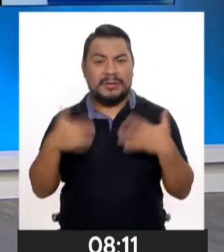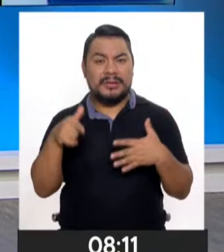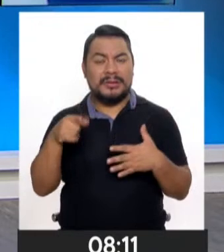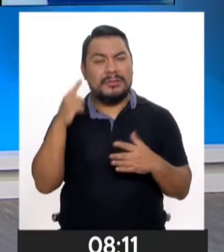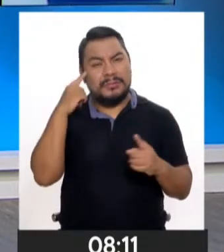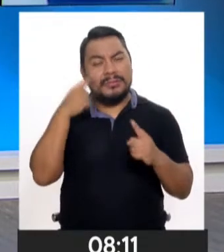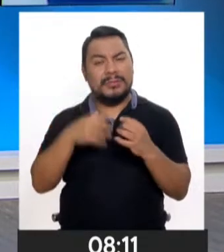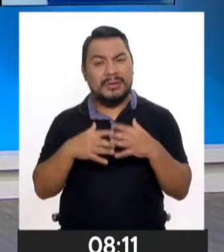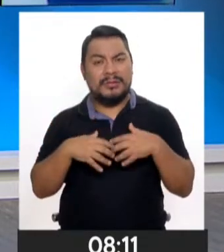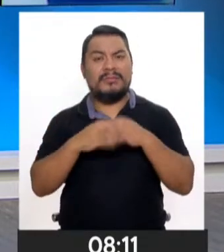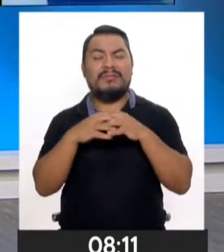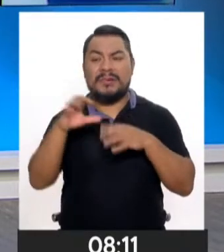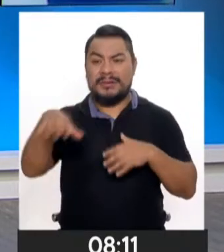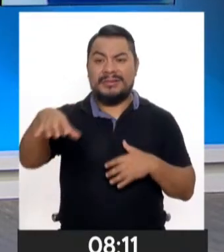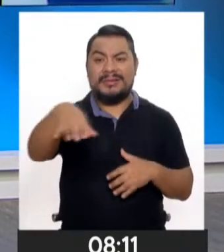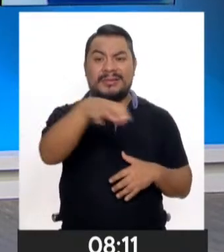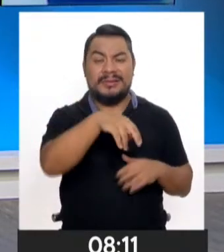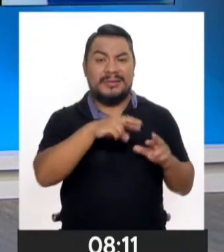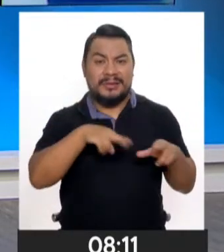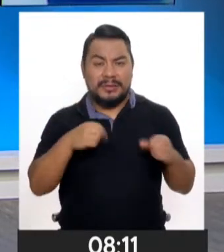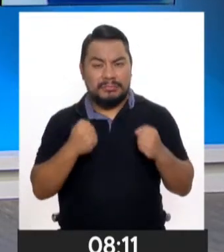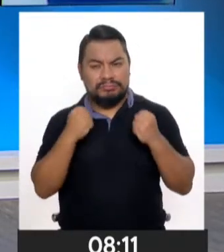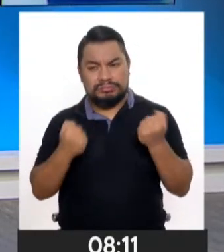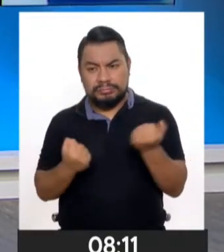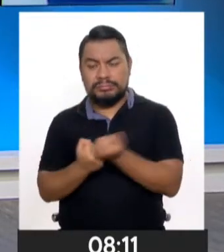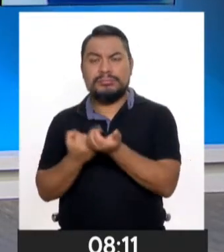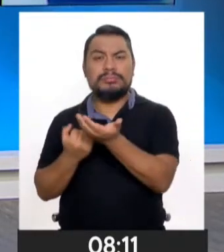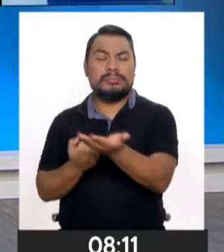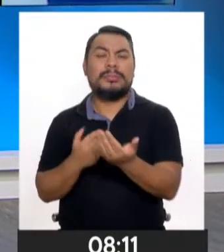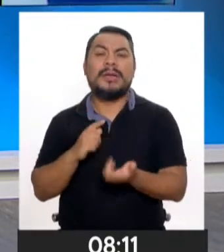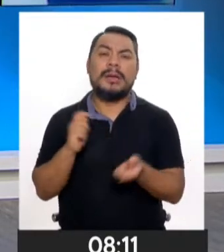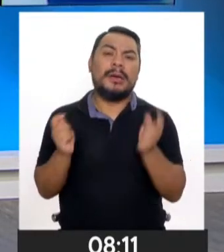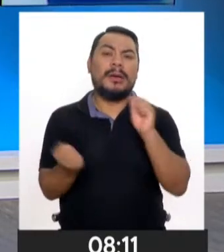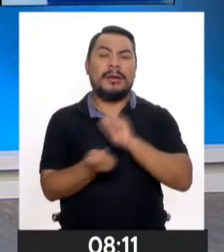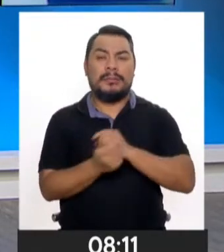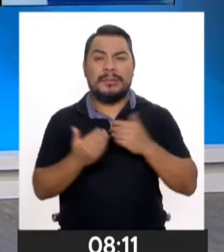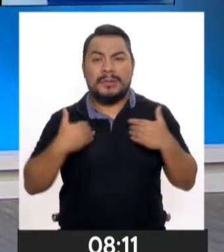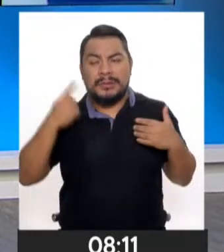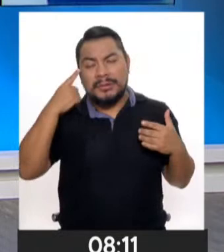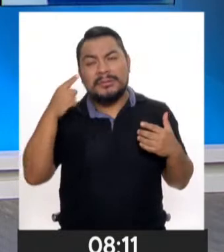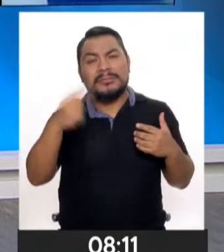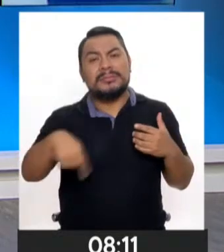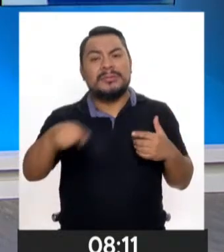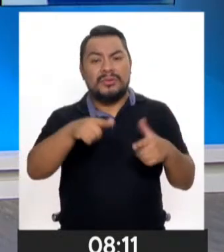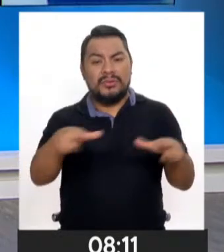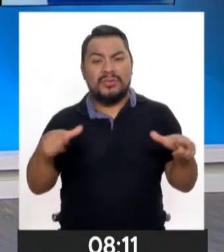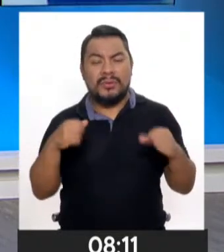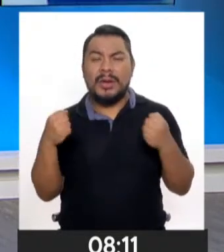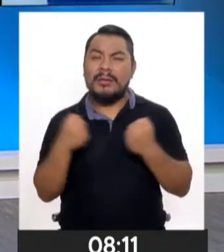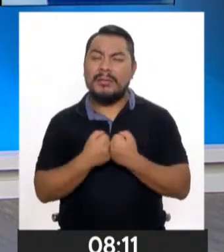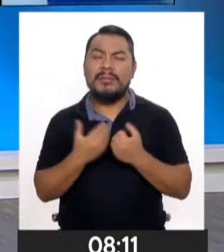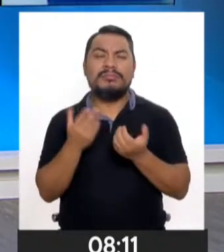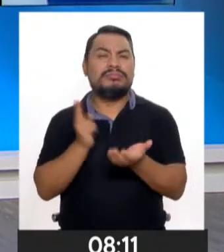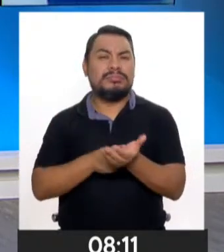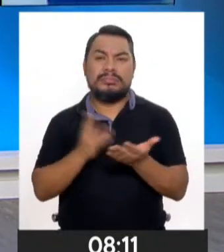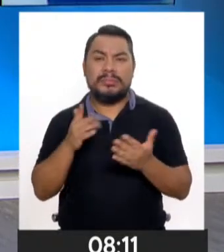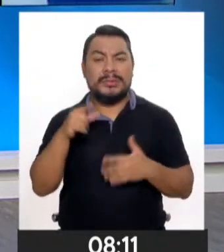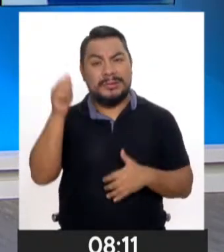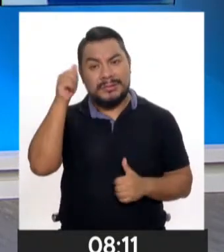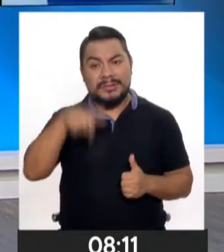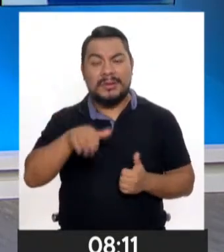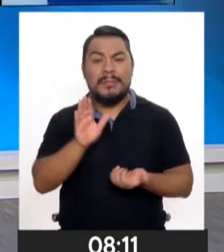fortaleciendo a las instituciones de la región para cambiar el rostro que tiene la violencia en esta zona, recordemos que Madre de Dios